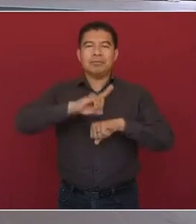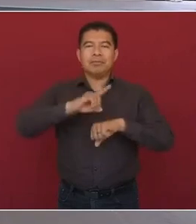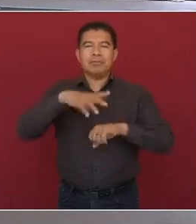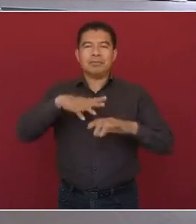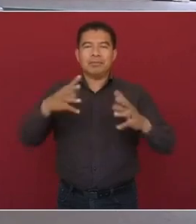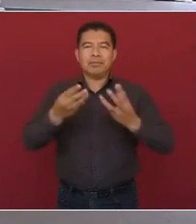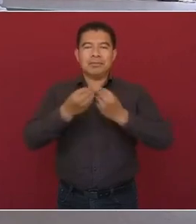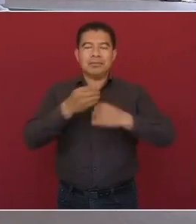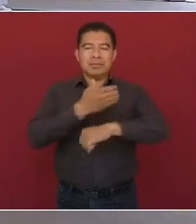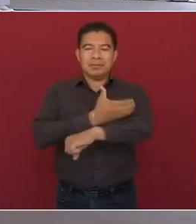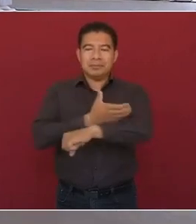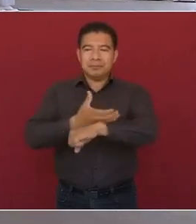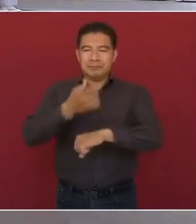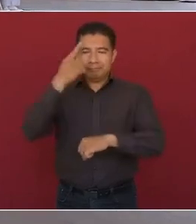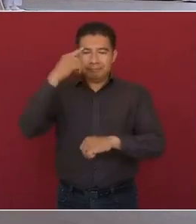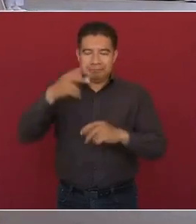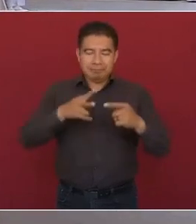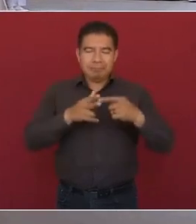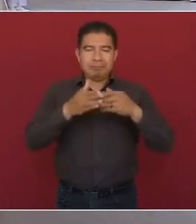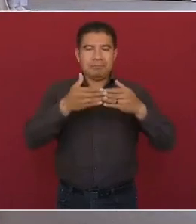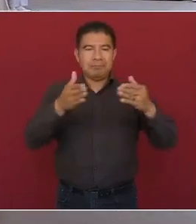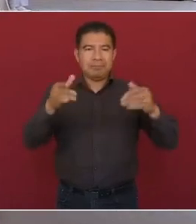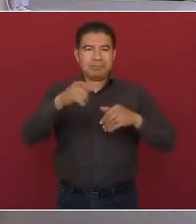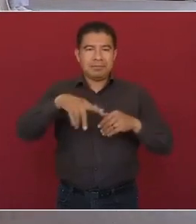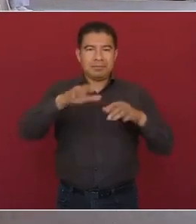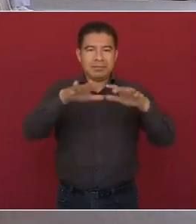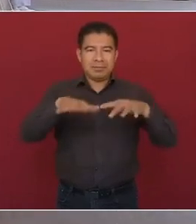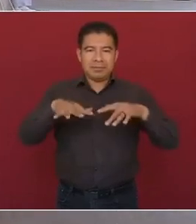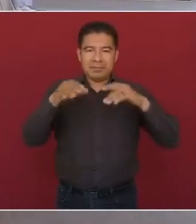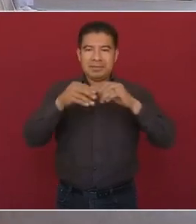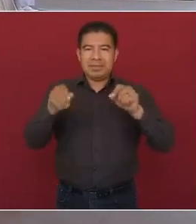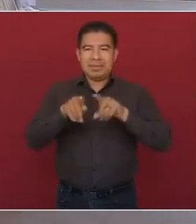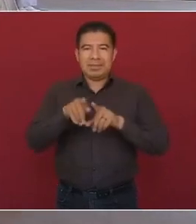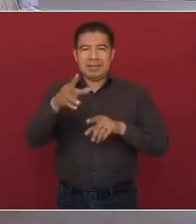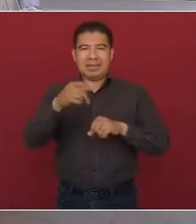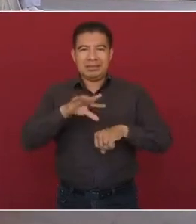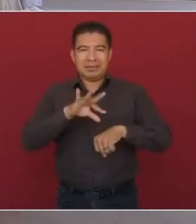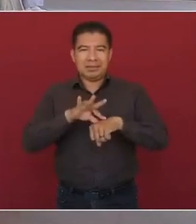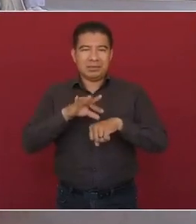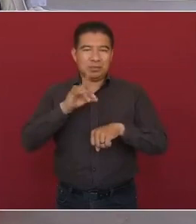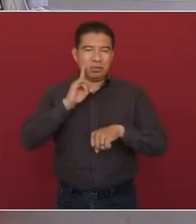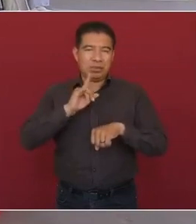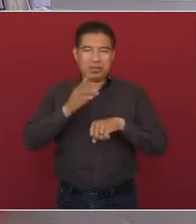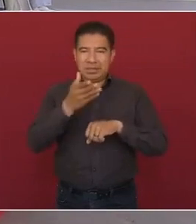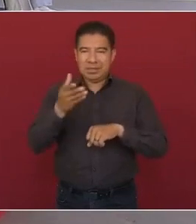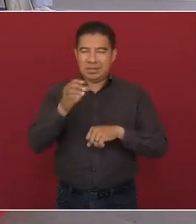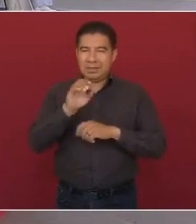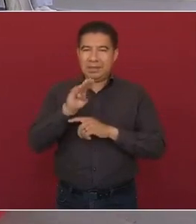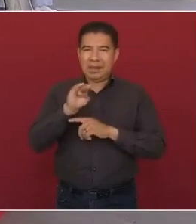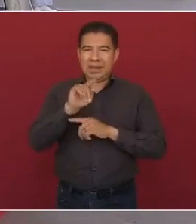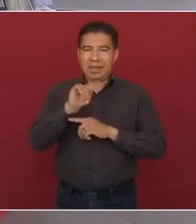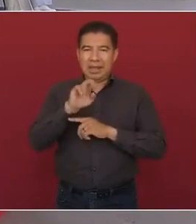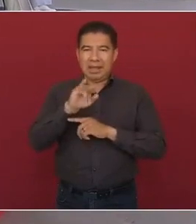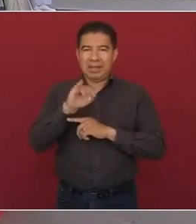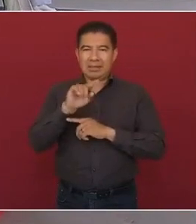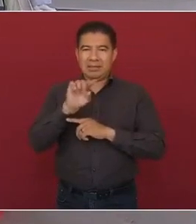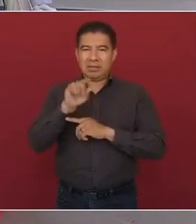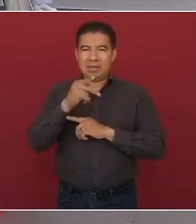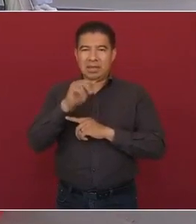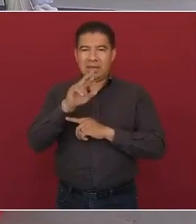en esta inauguración, en este evento. Doctora Beatriz Gutiérrez Müller, mucho gusto de tenerla con nosotros.